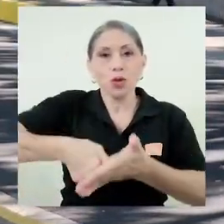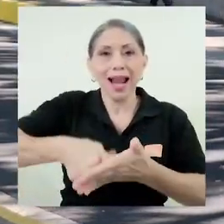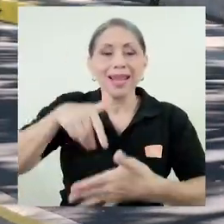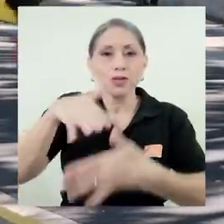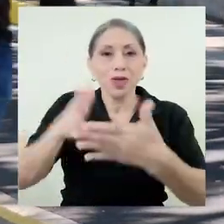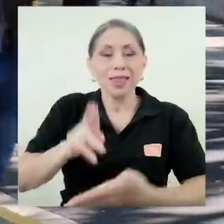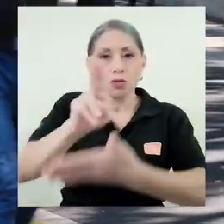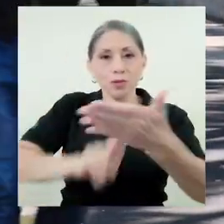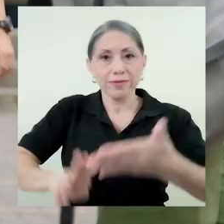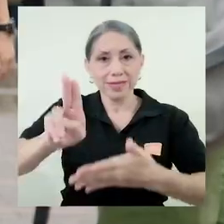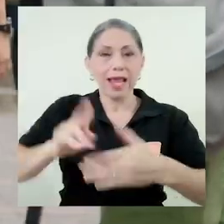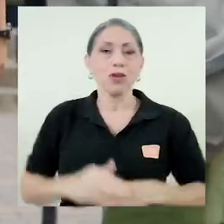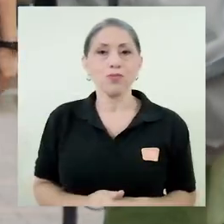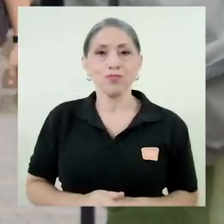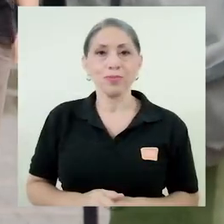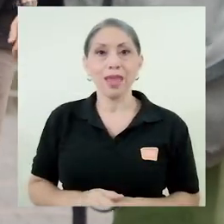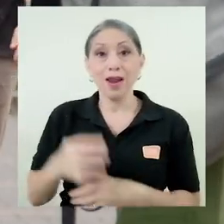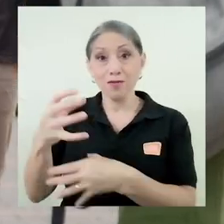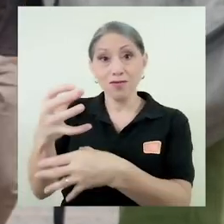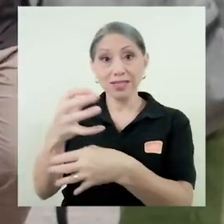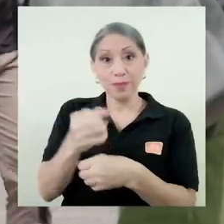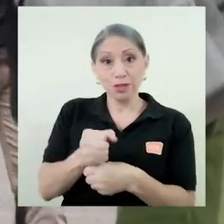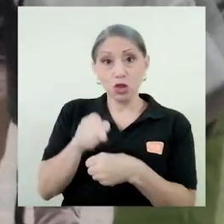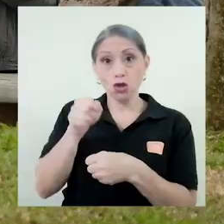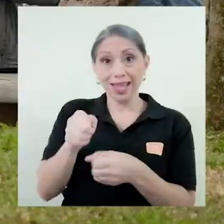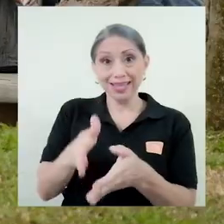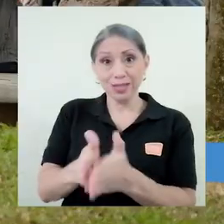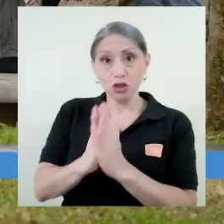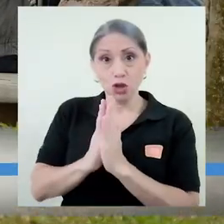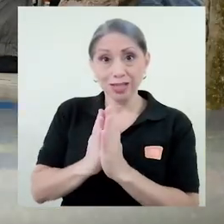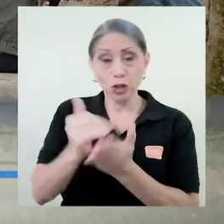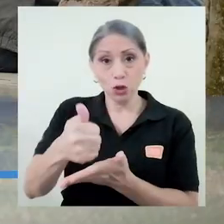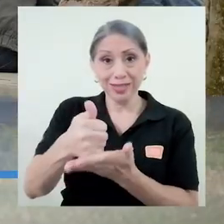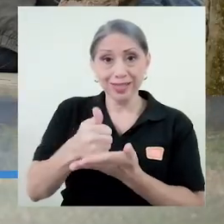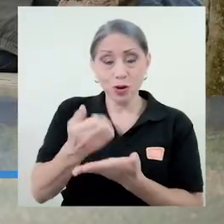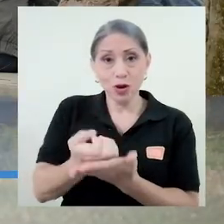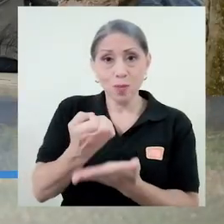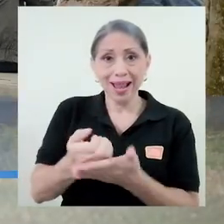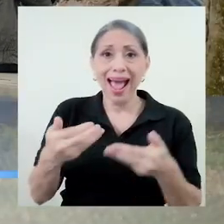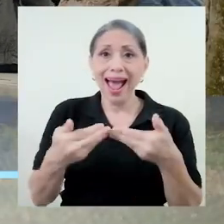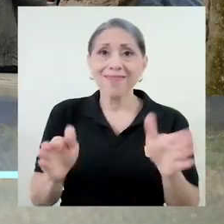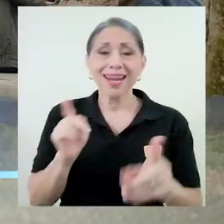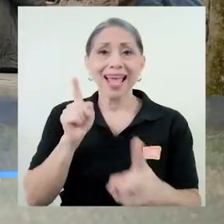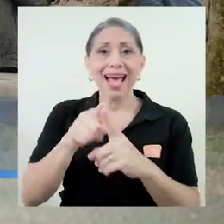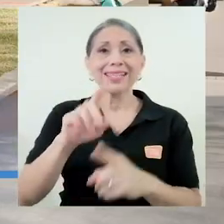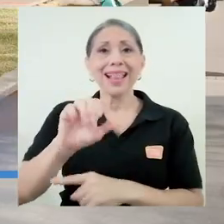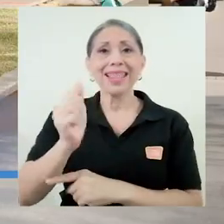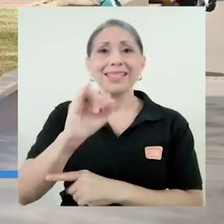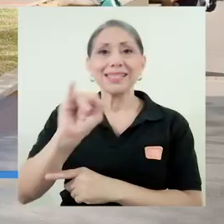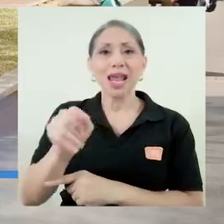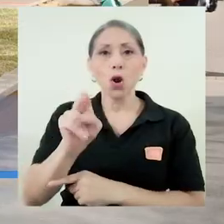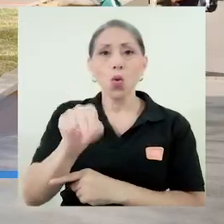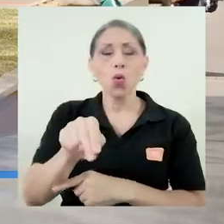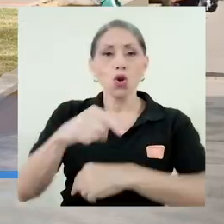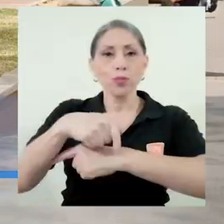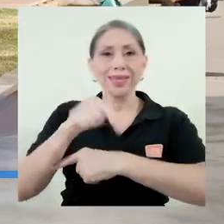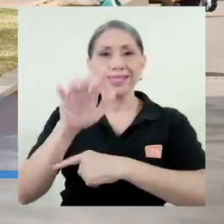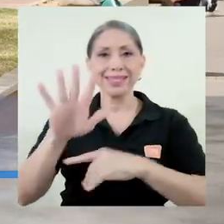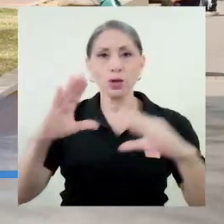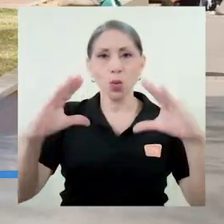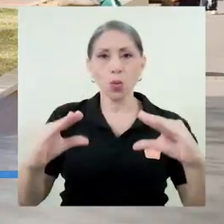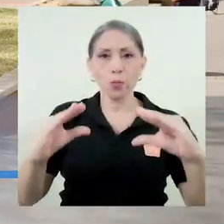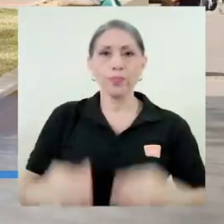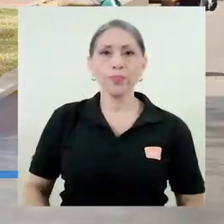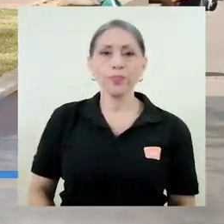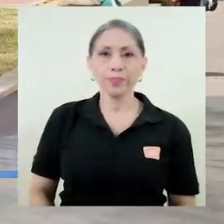Universitario. La recepción de solicitudes se mantendrá abierta hasta el 10 de junio a las 5 de la tarde.